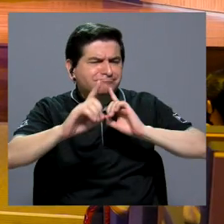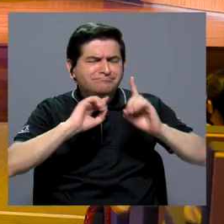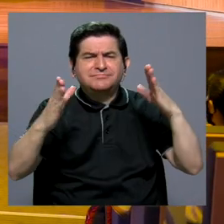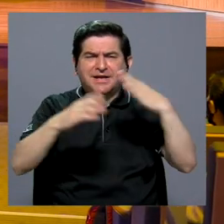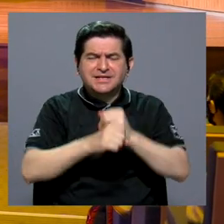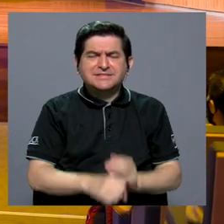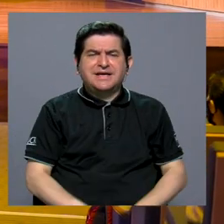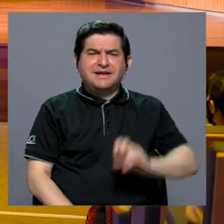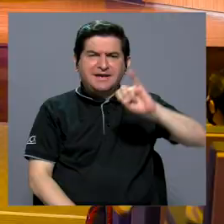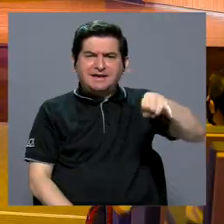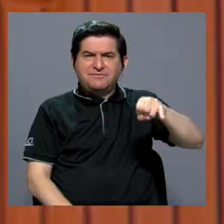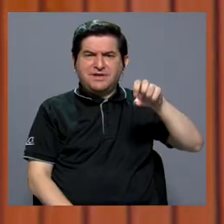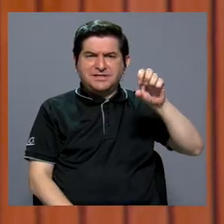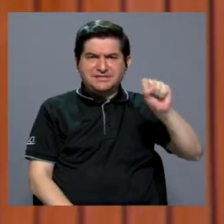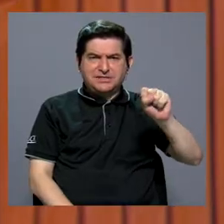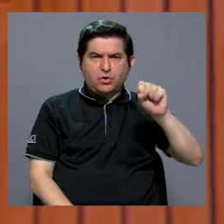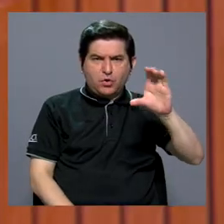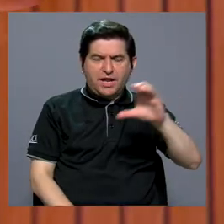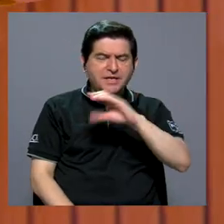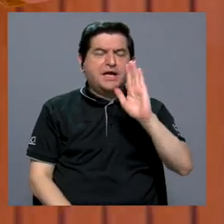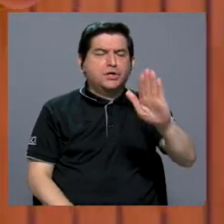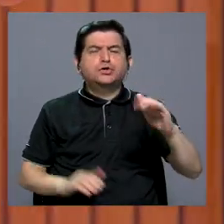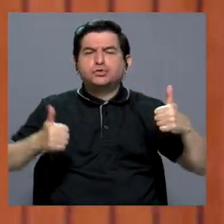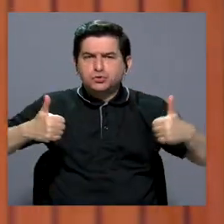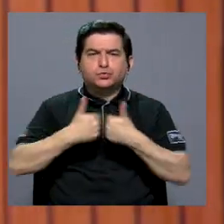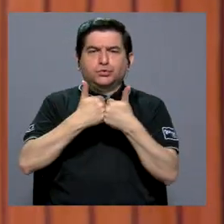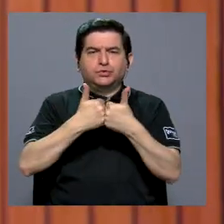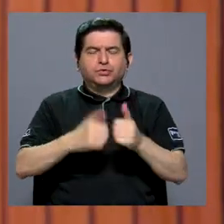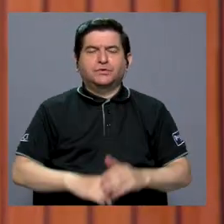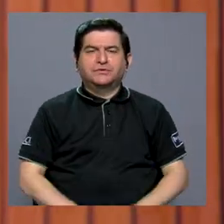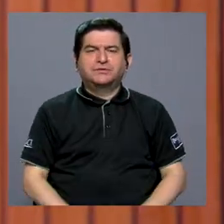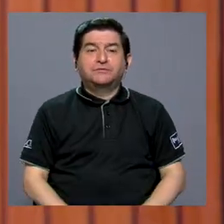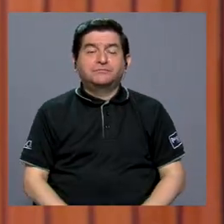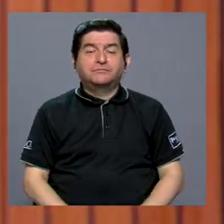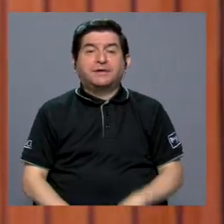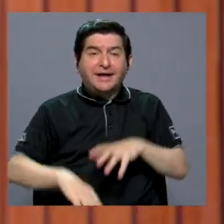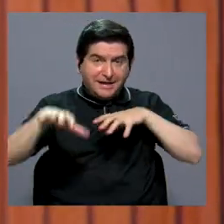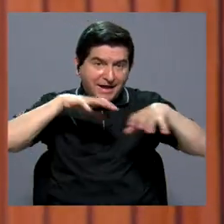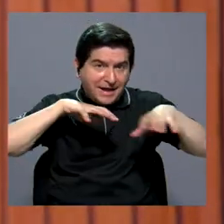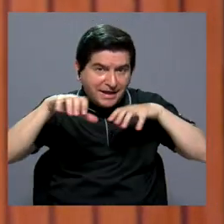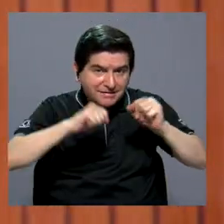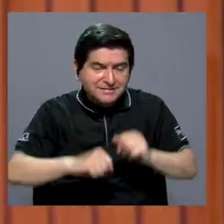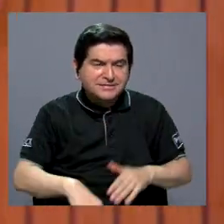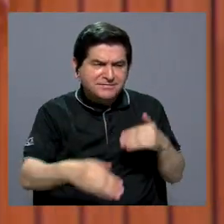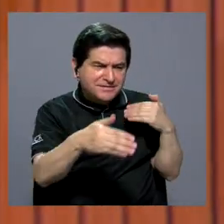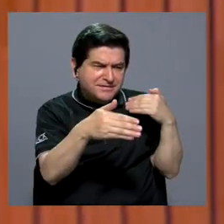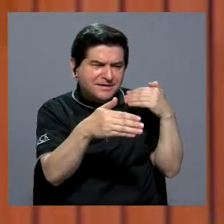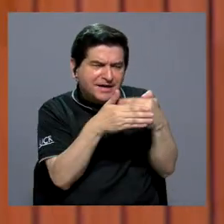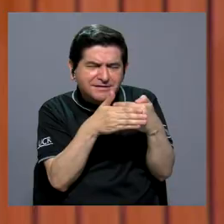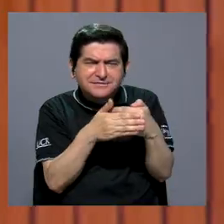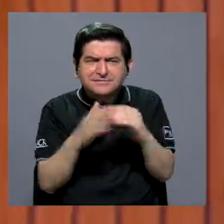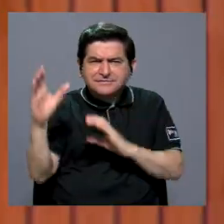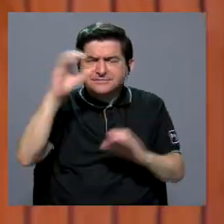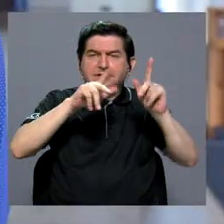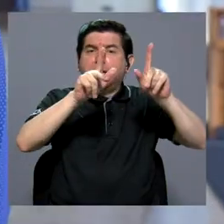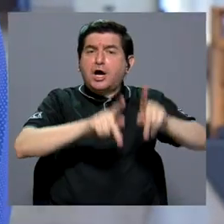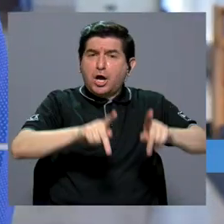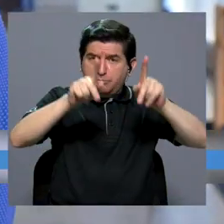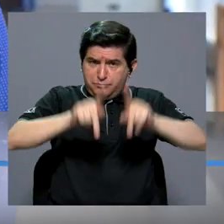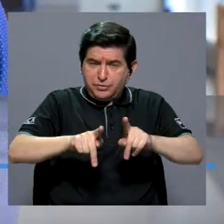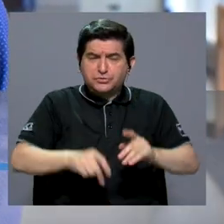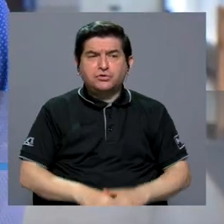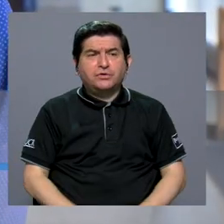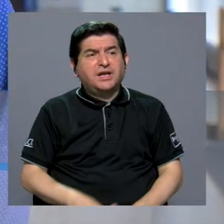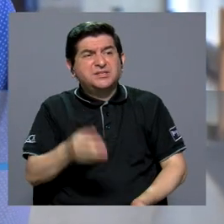divulgación que realiza Santaolalla y el reto que implica. Sin duda es un evento que acerca la ciencia a